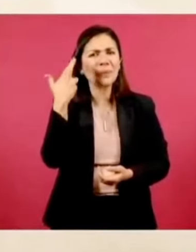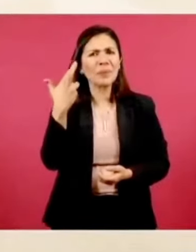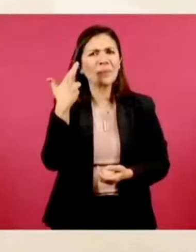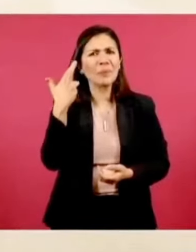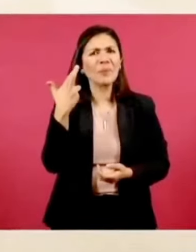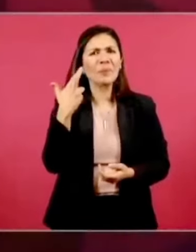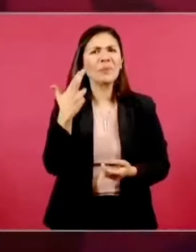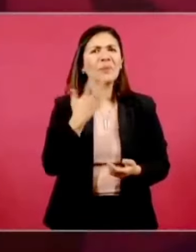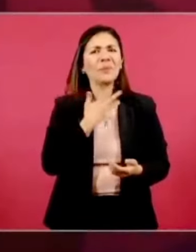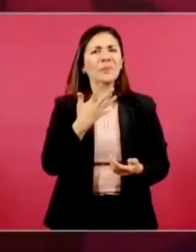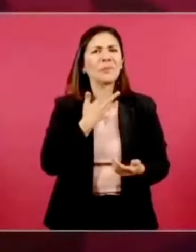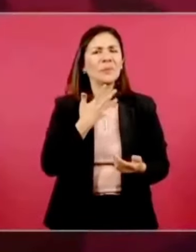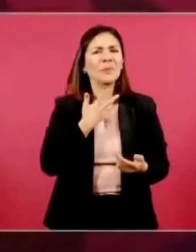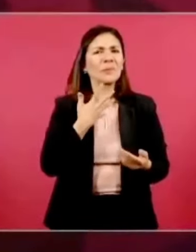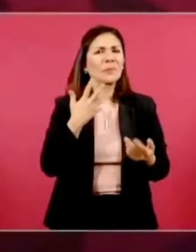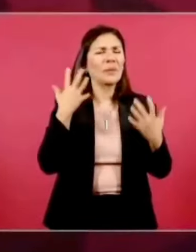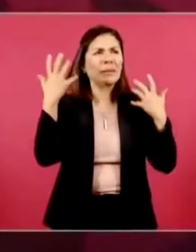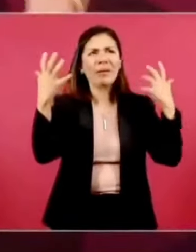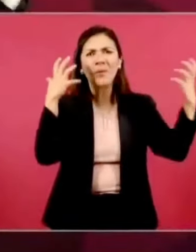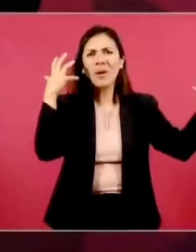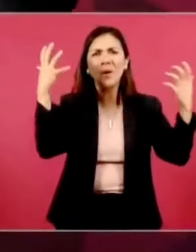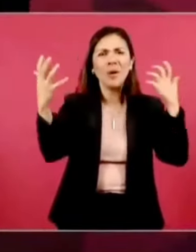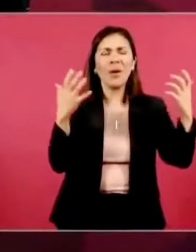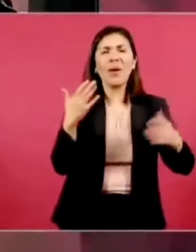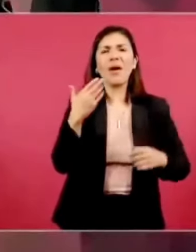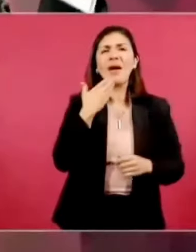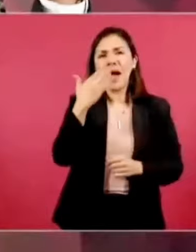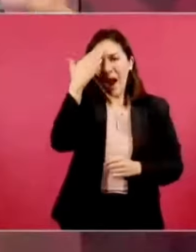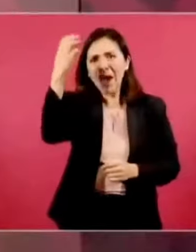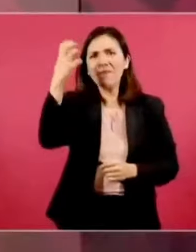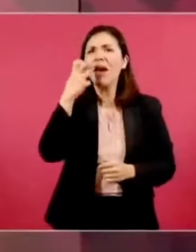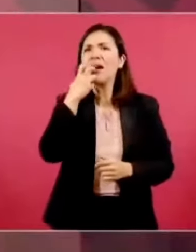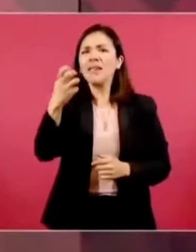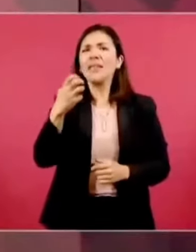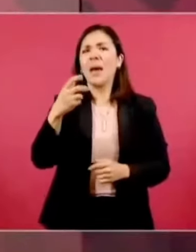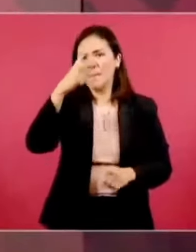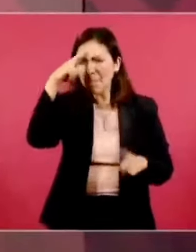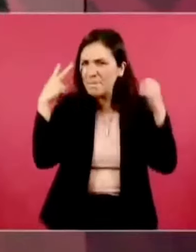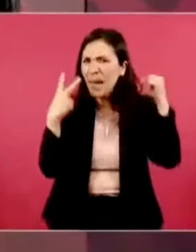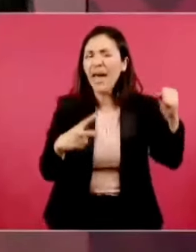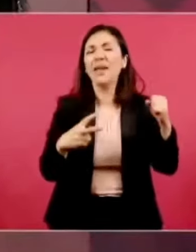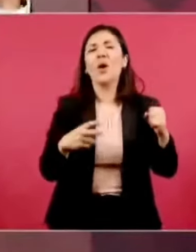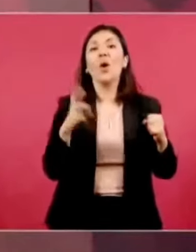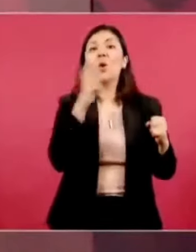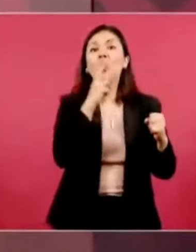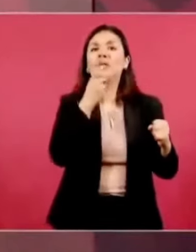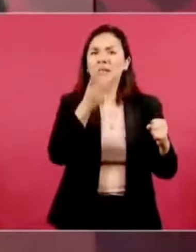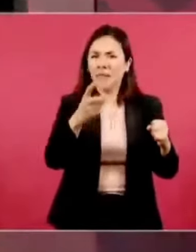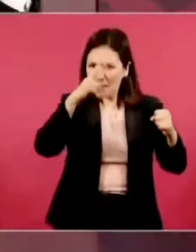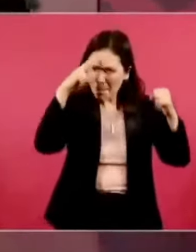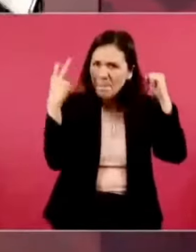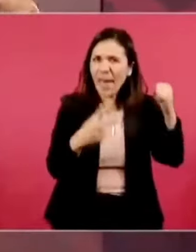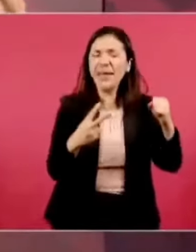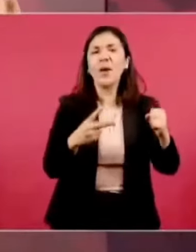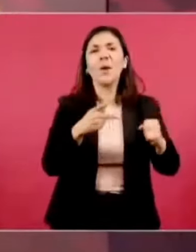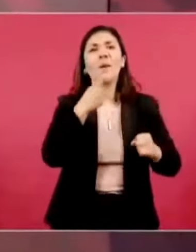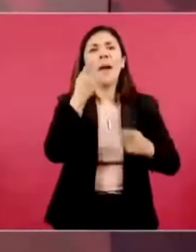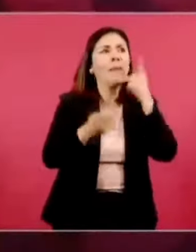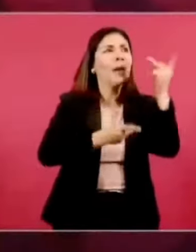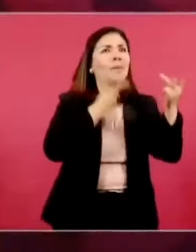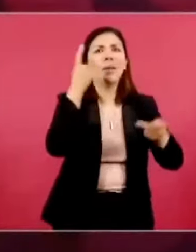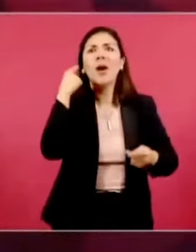lados. Arabia Saudita, México, Rusia, México, todos hablan de México.